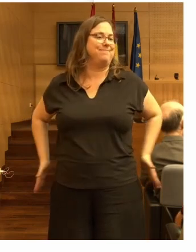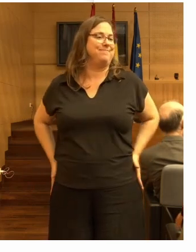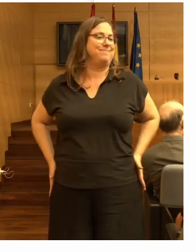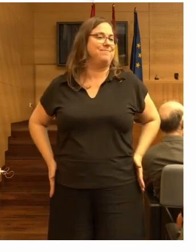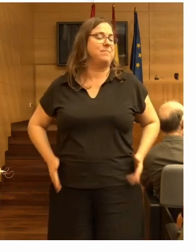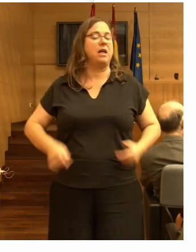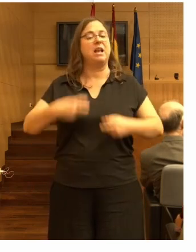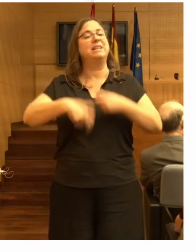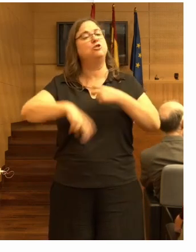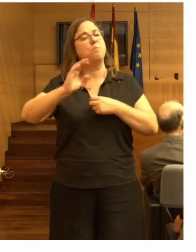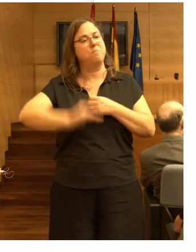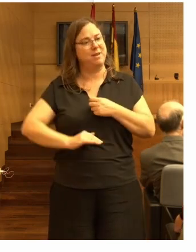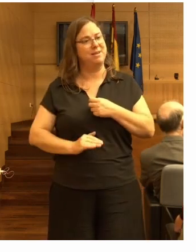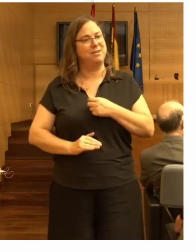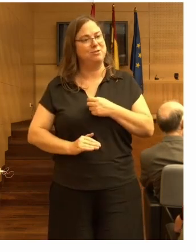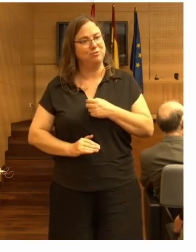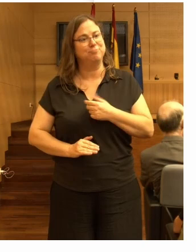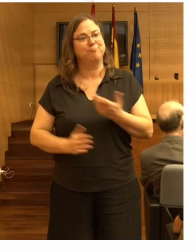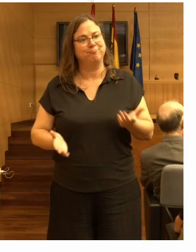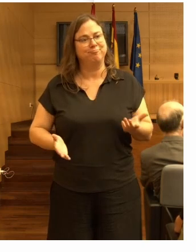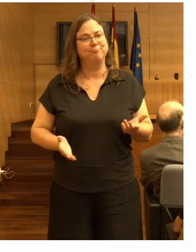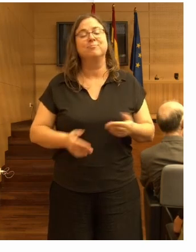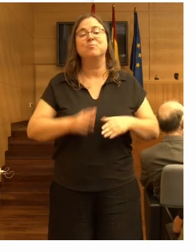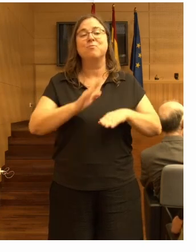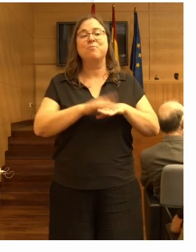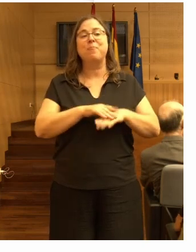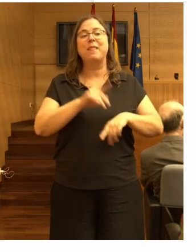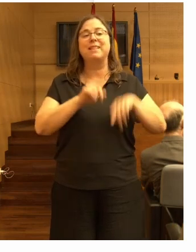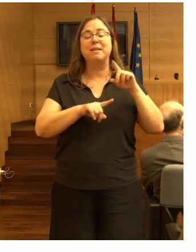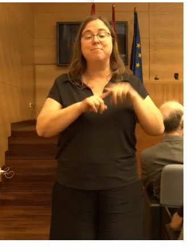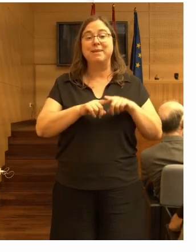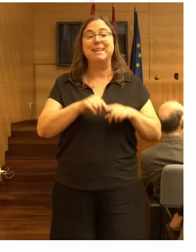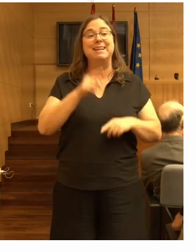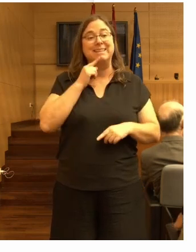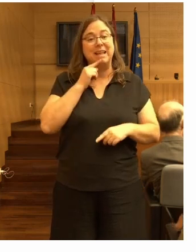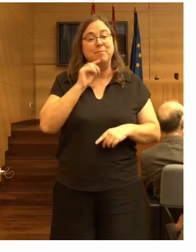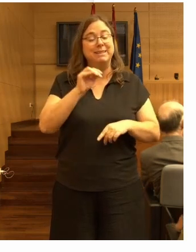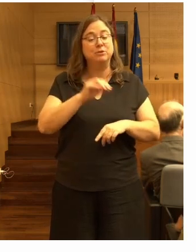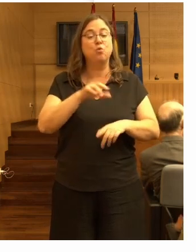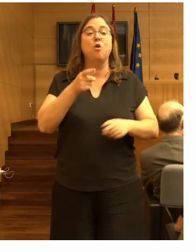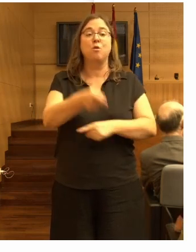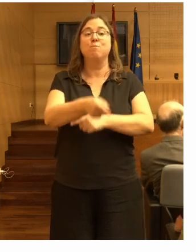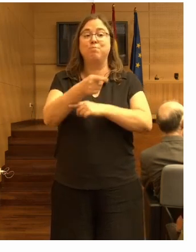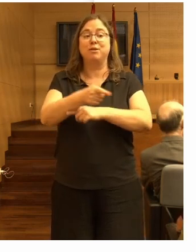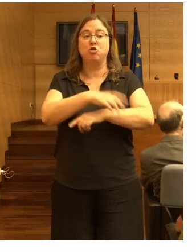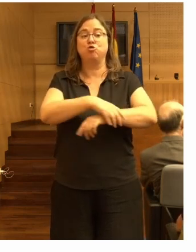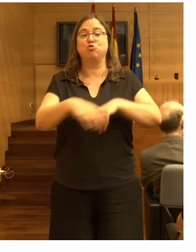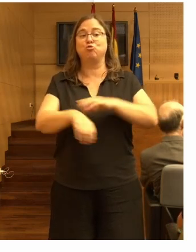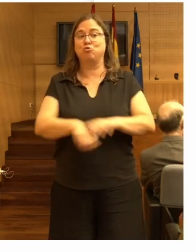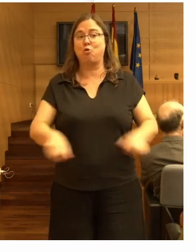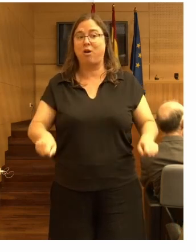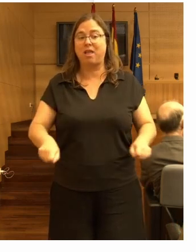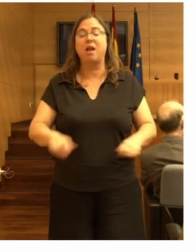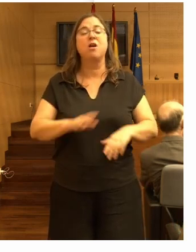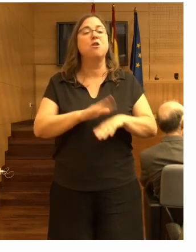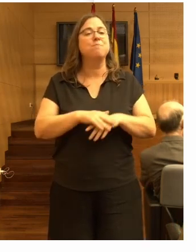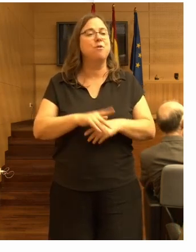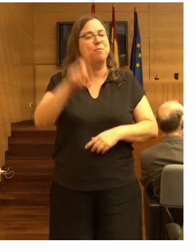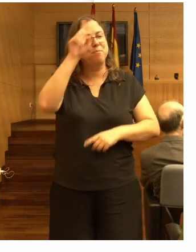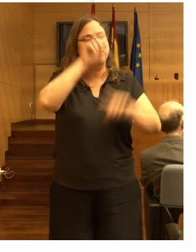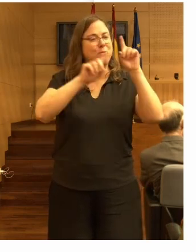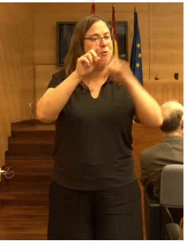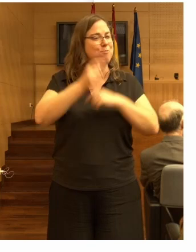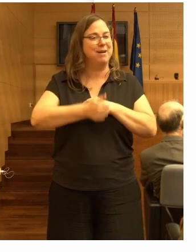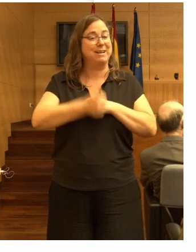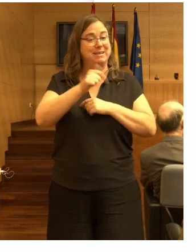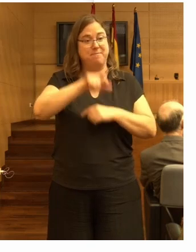de lesión. eso tiene muchísimas implicaciones, también para la restricción de sujeciones, porque lo que más preocupa es que las personas